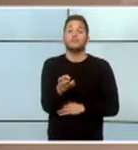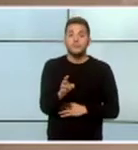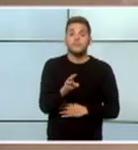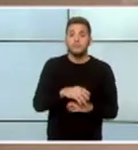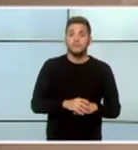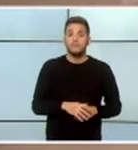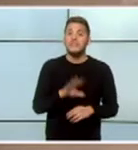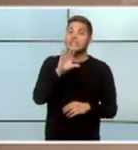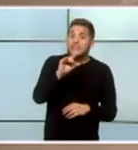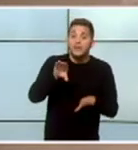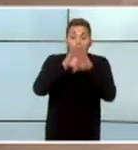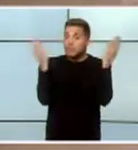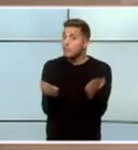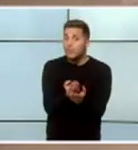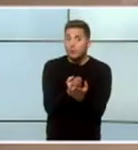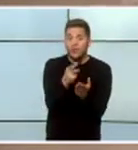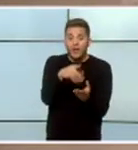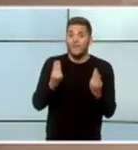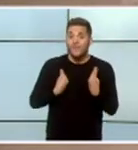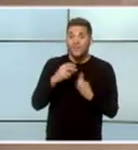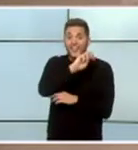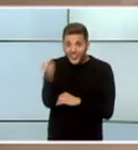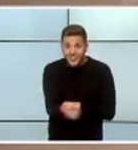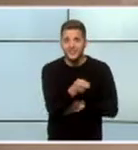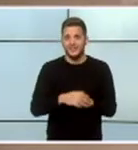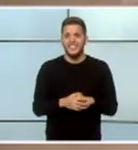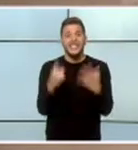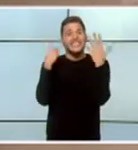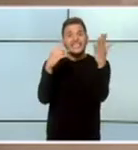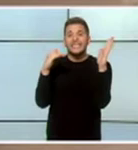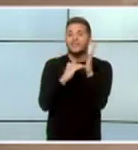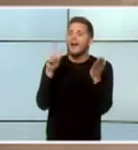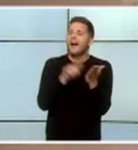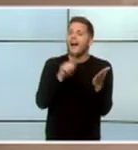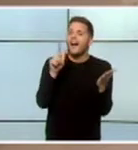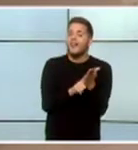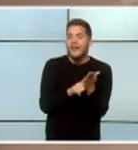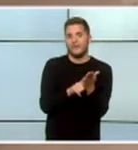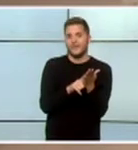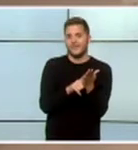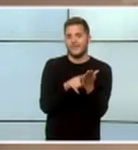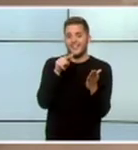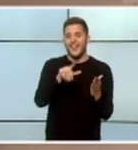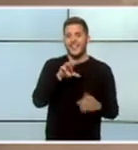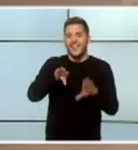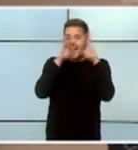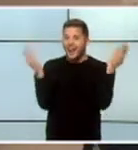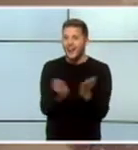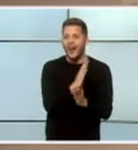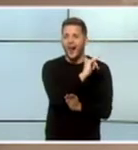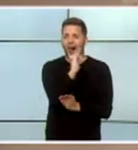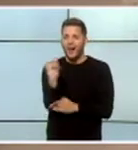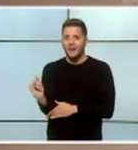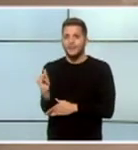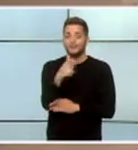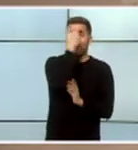...diverso es el mundo... ...en el que vivimos... ...hay seis mil lenguas vivas en el planeta... ...diverso es cada